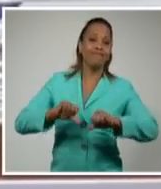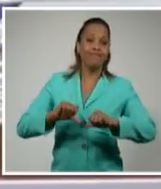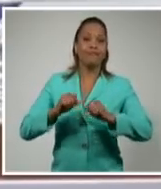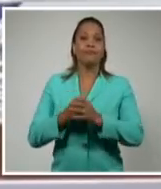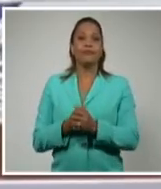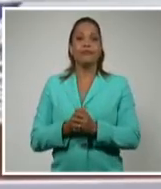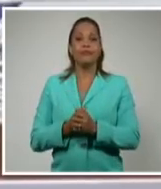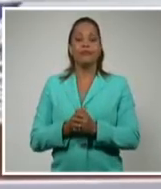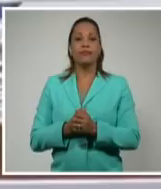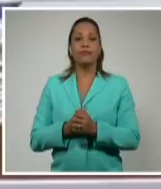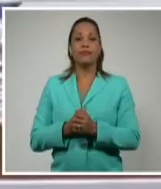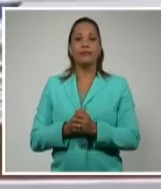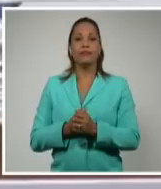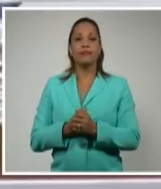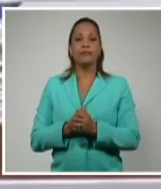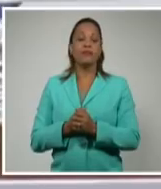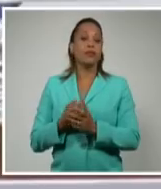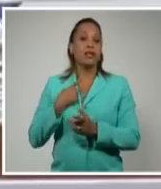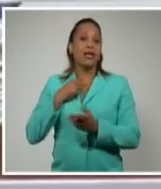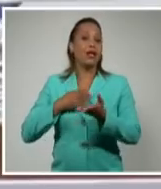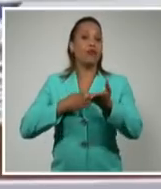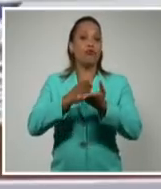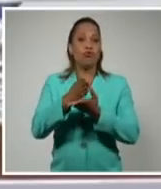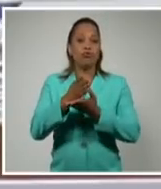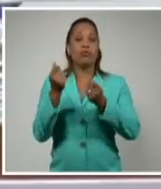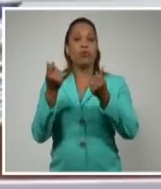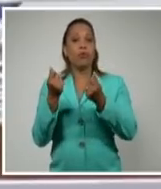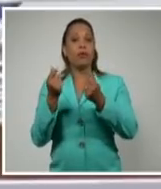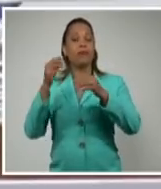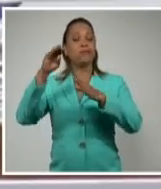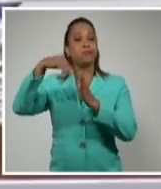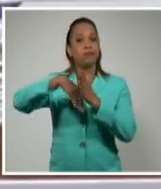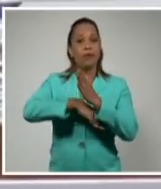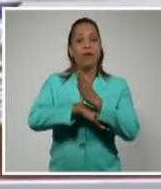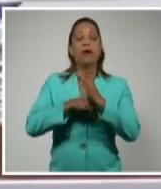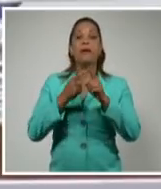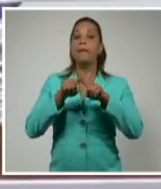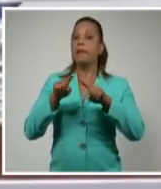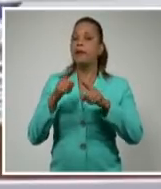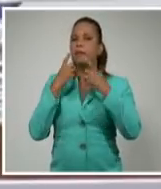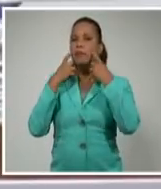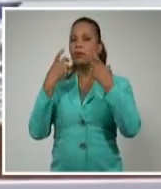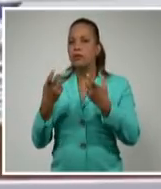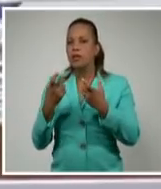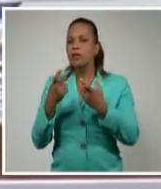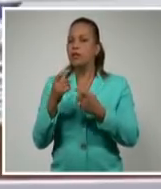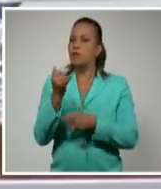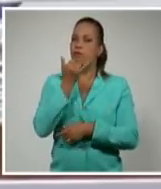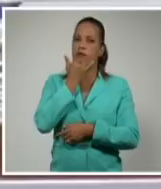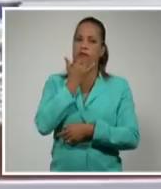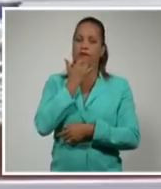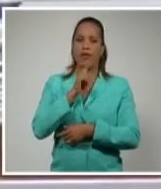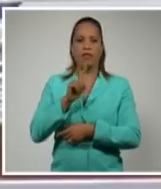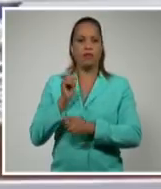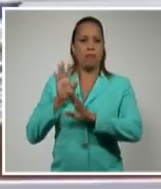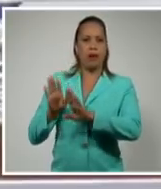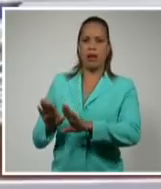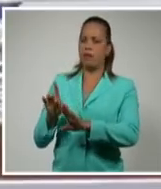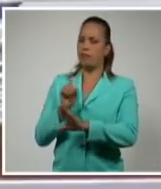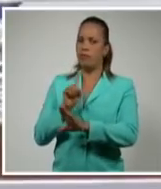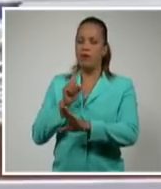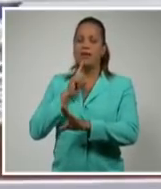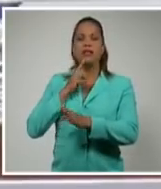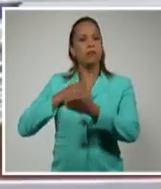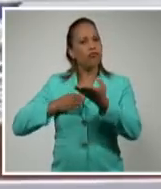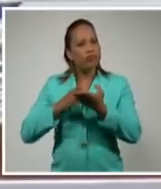curso correcto y estable de la economía, pero es importante que eso no nos detenga en la